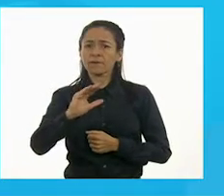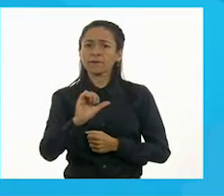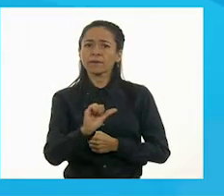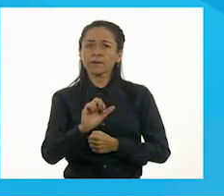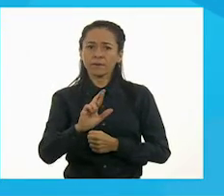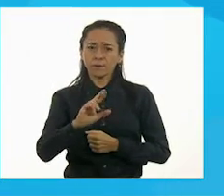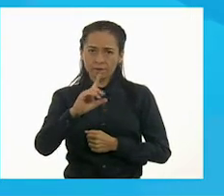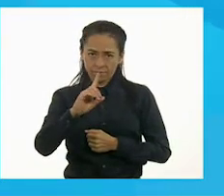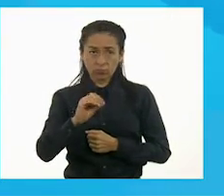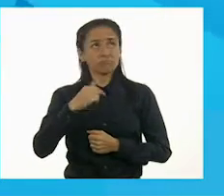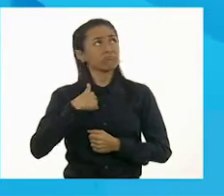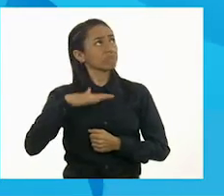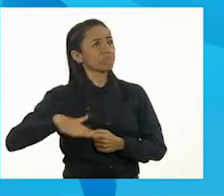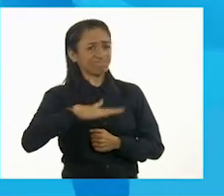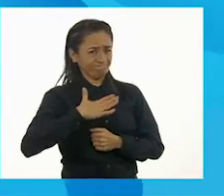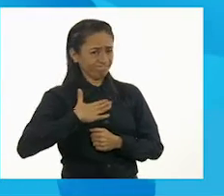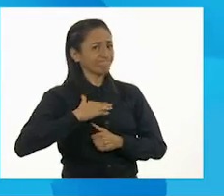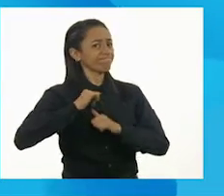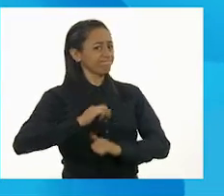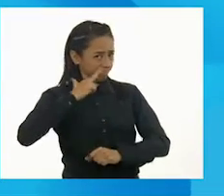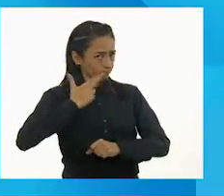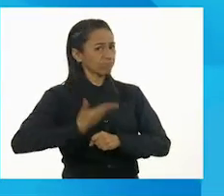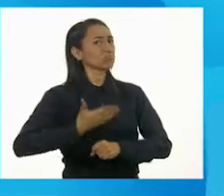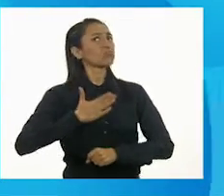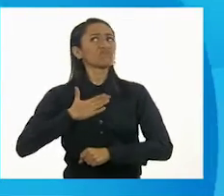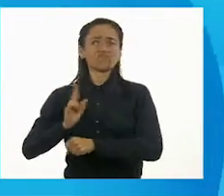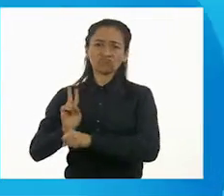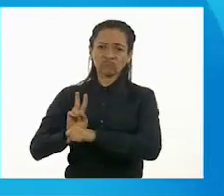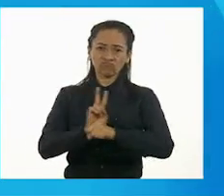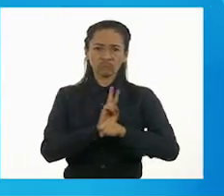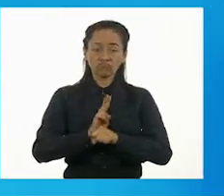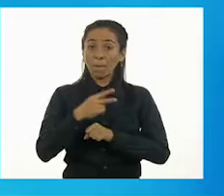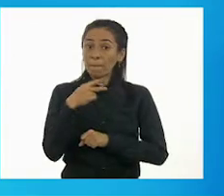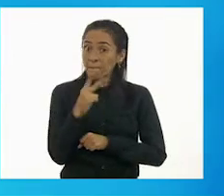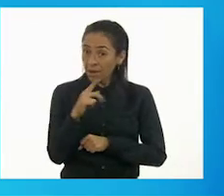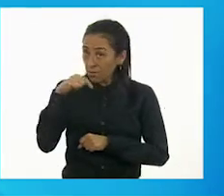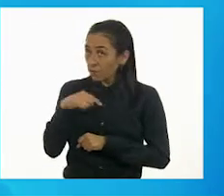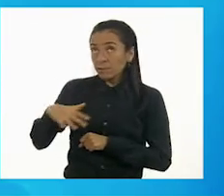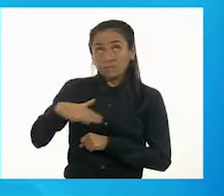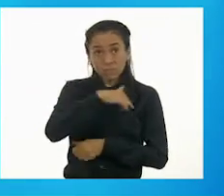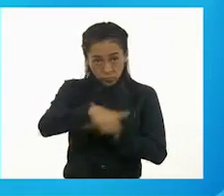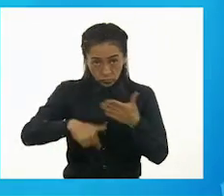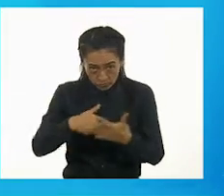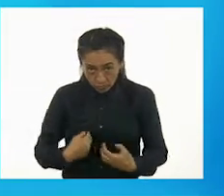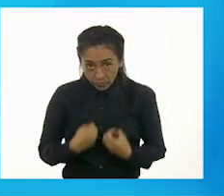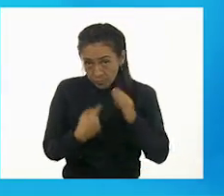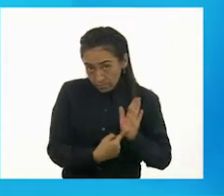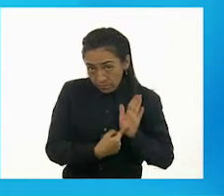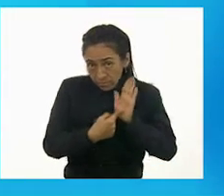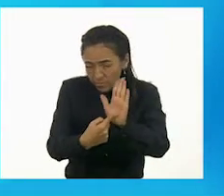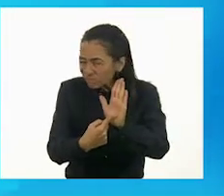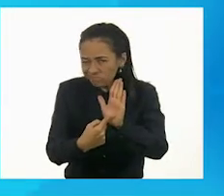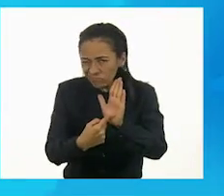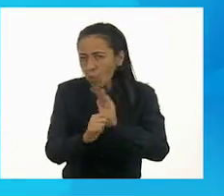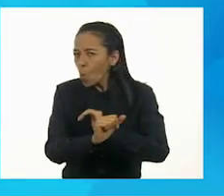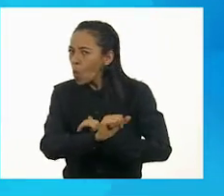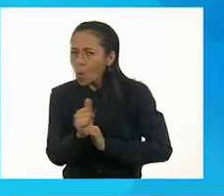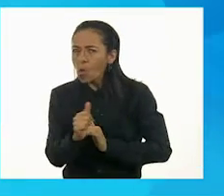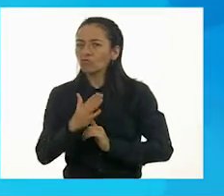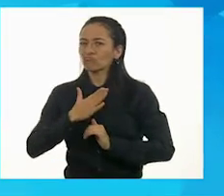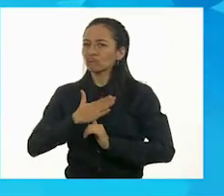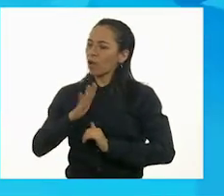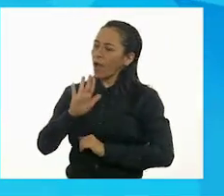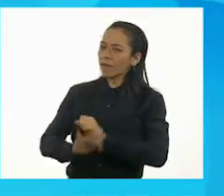de todo este lugar. Pero más que nada de presentarles el lugar en el que vivo, quiero presentarles cómo cuido a los animales